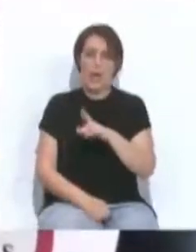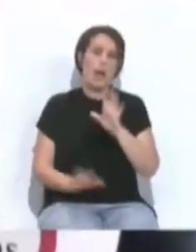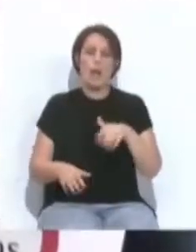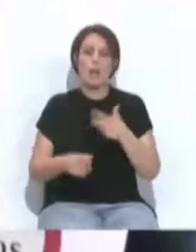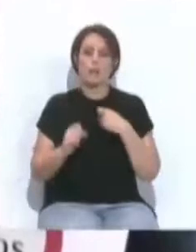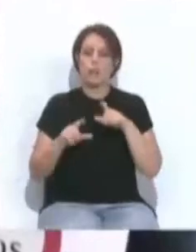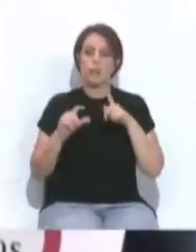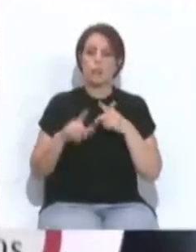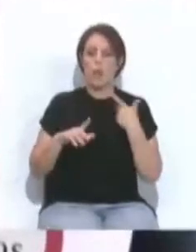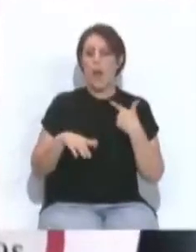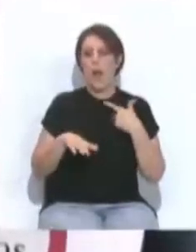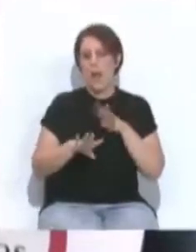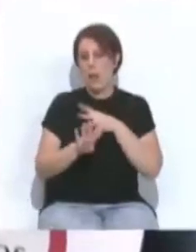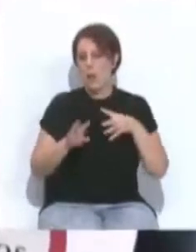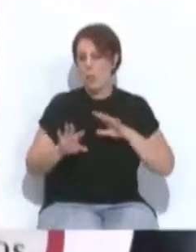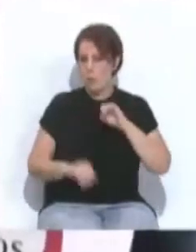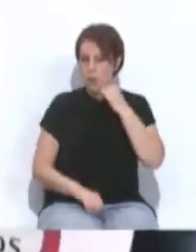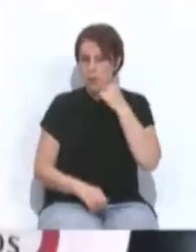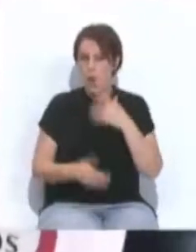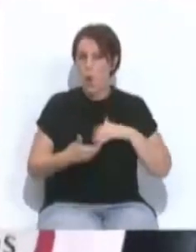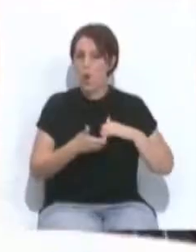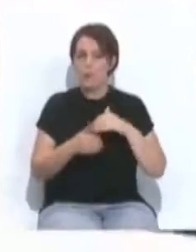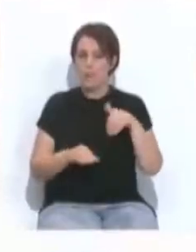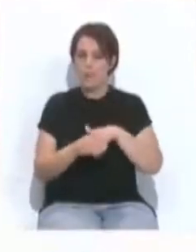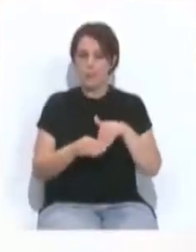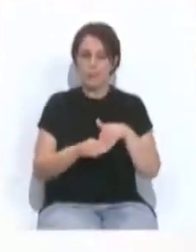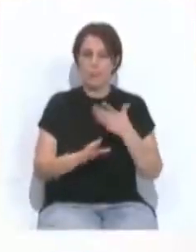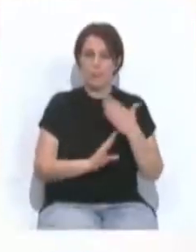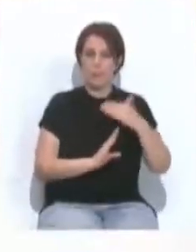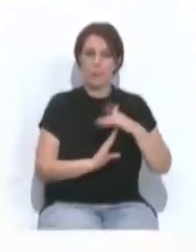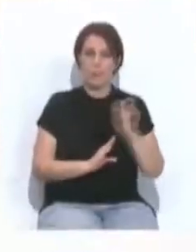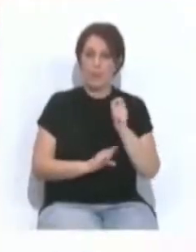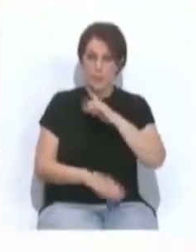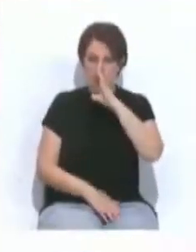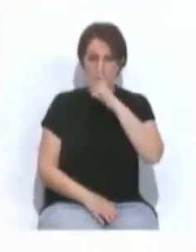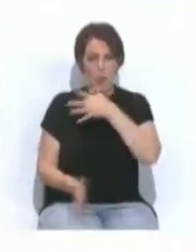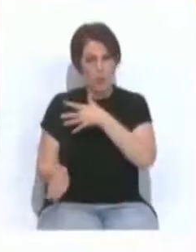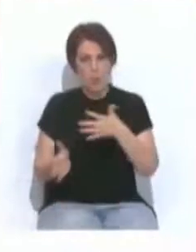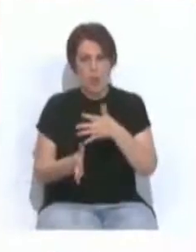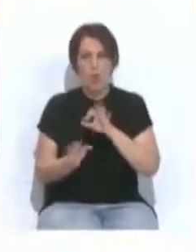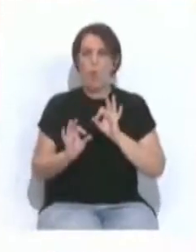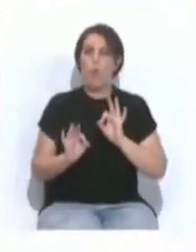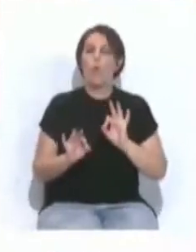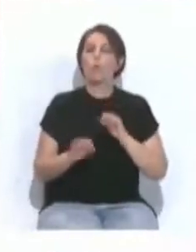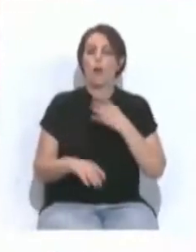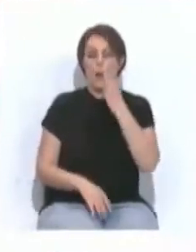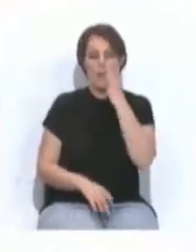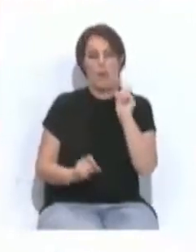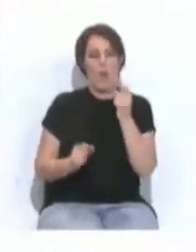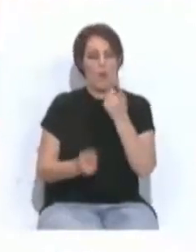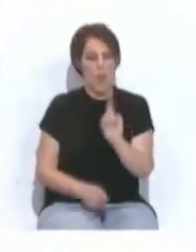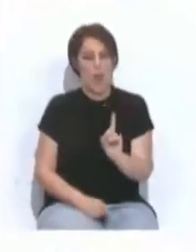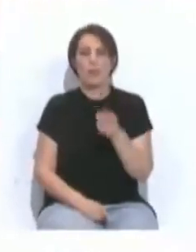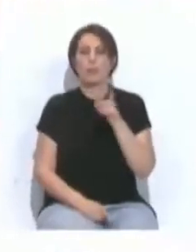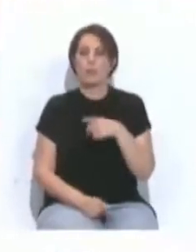protagonizaron calendario de protestas convocadas por UGT con paros en el mes de febrero y marzo coincidiendo con el carnaval no oficial